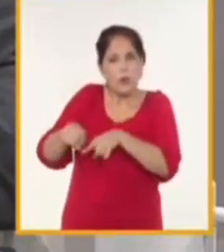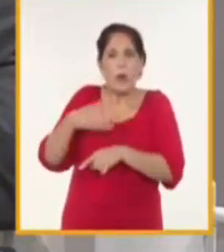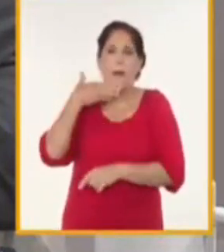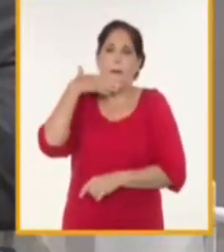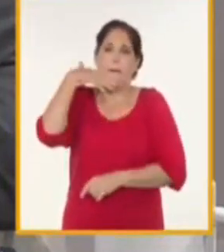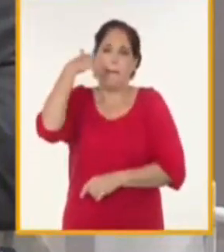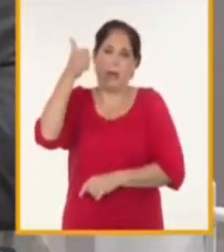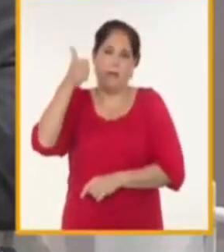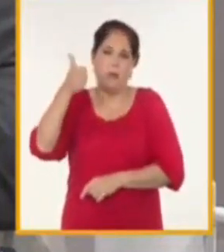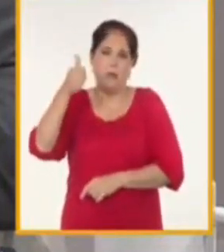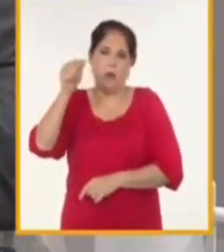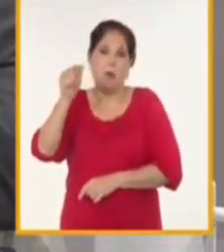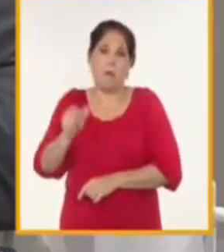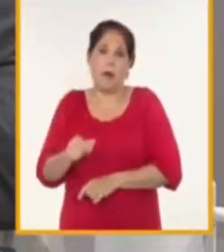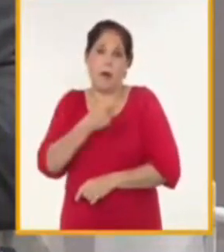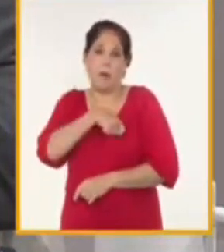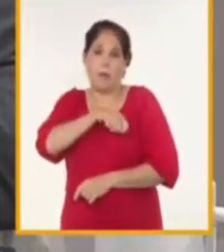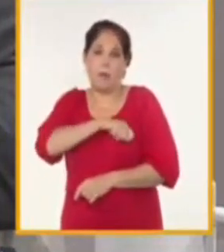bienes o